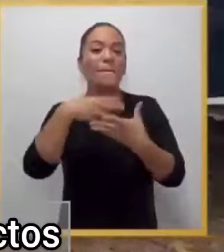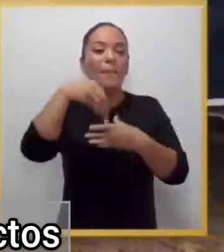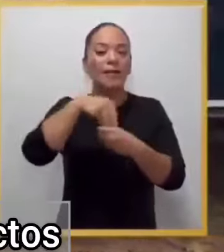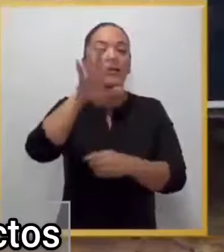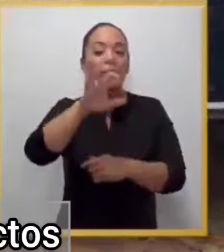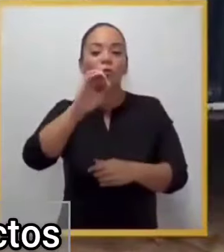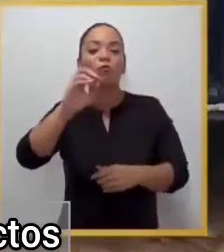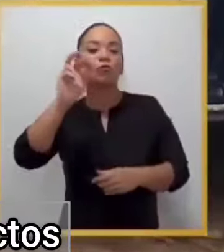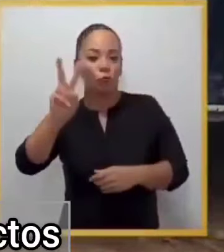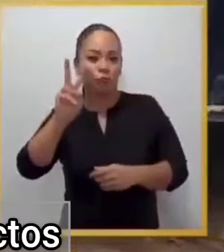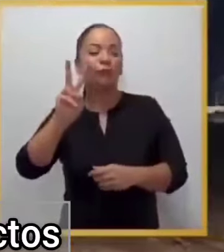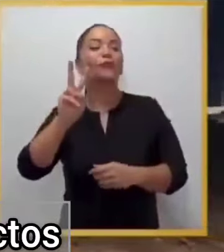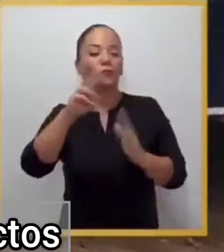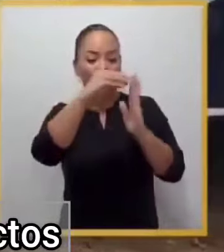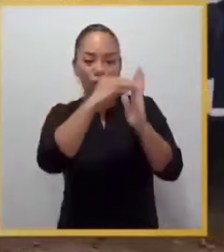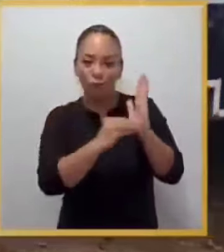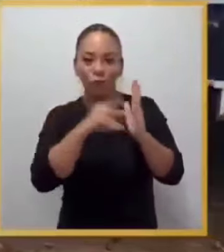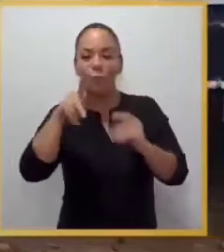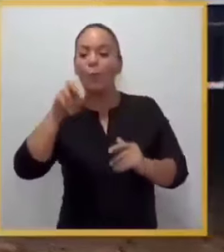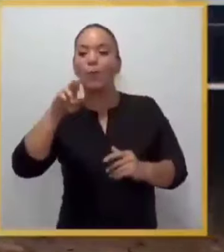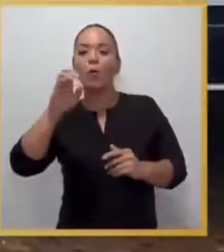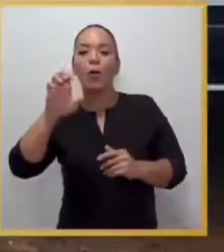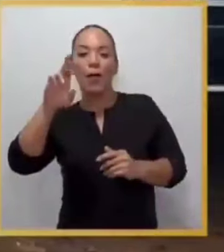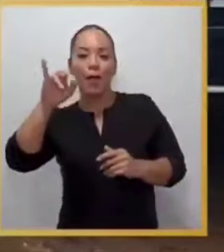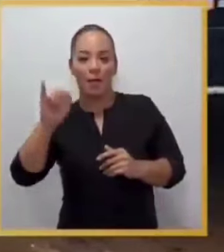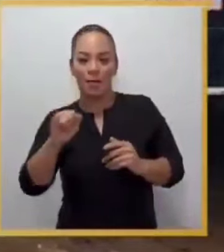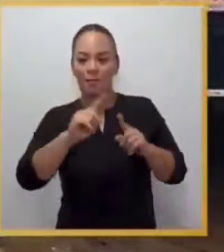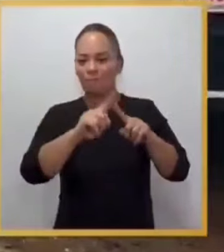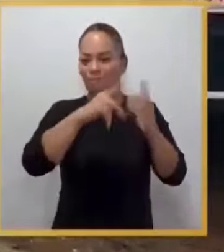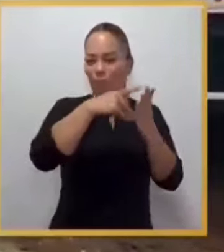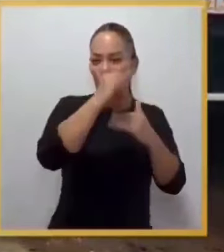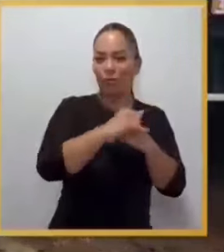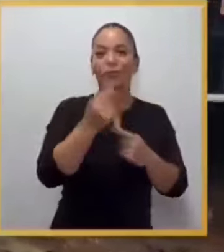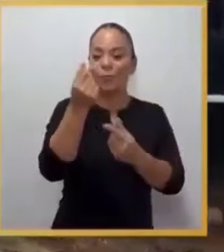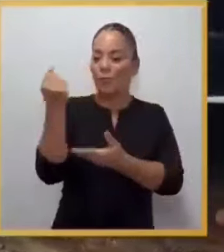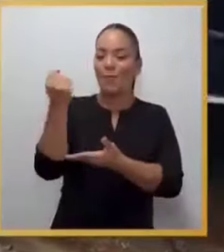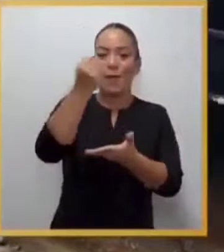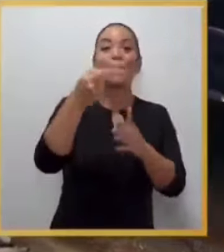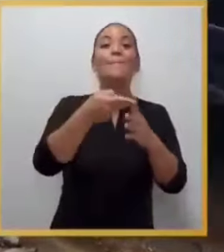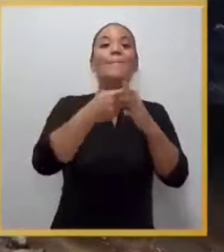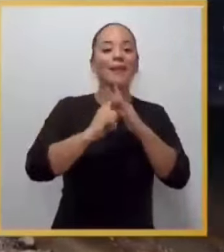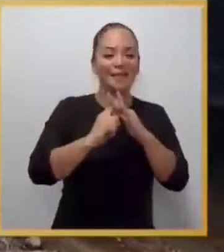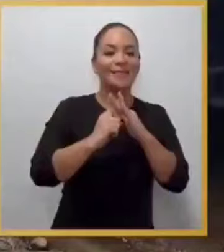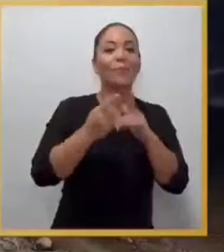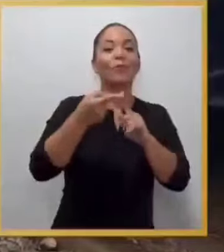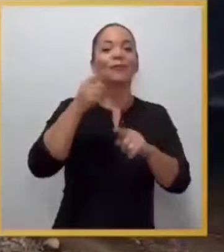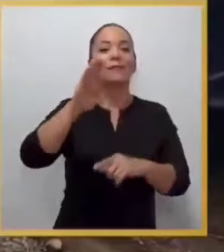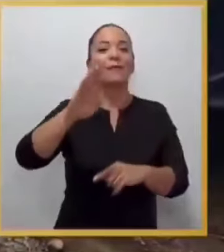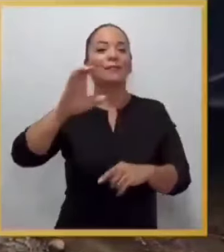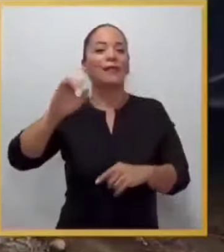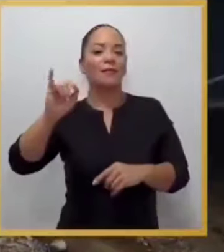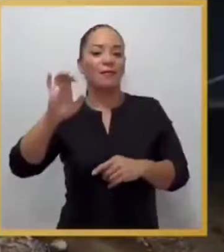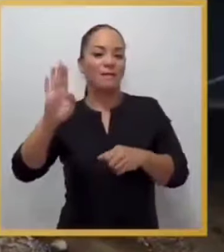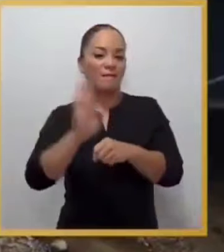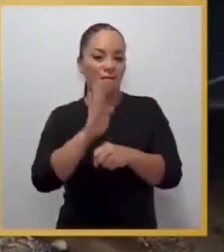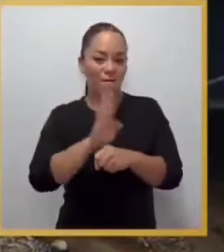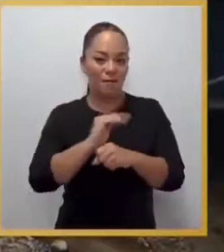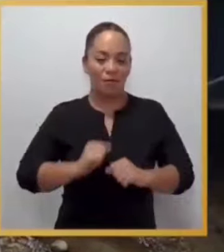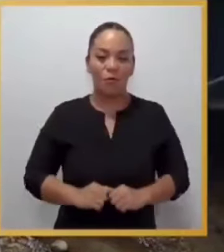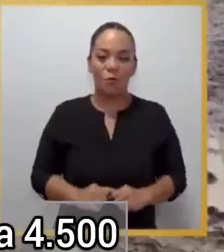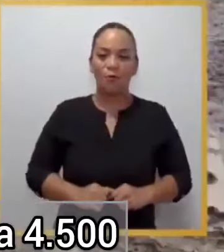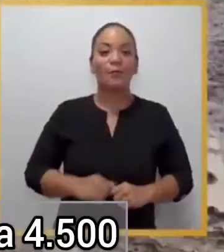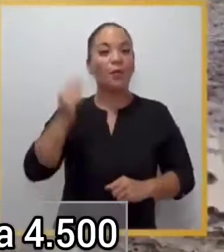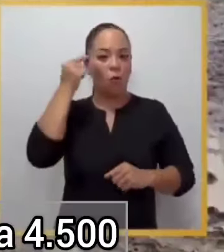forma parte de los 502 proyectos del programa Proeri, el cual consiste en un préstamo que solicitó el gobierno al BCIE.